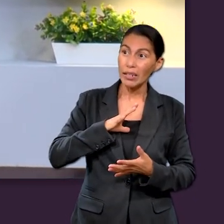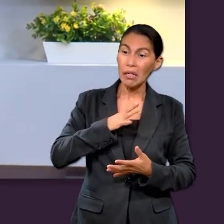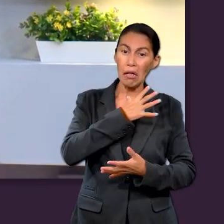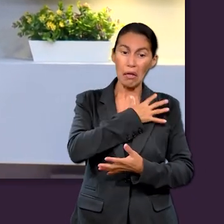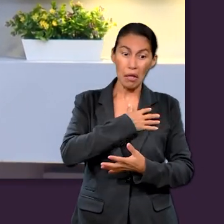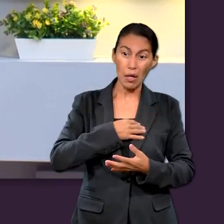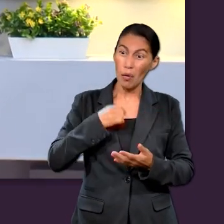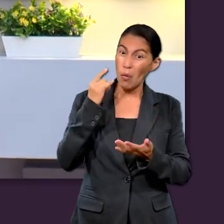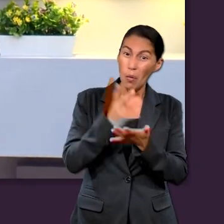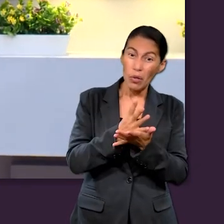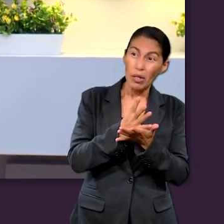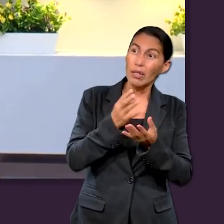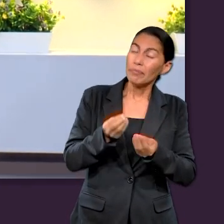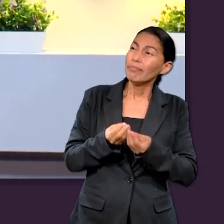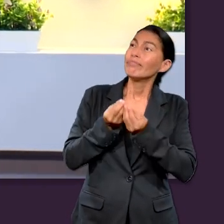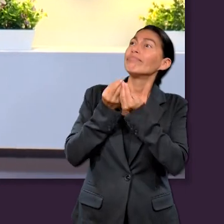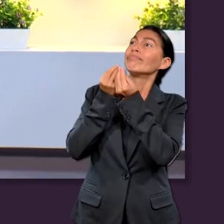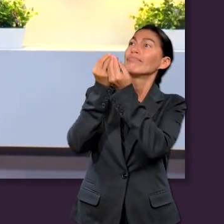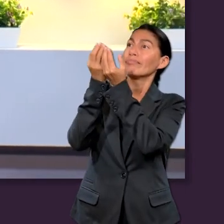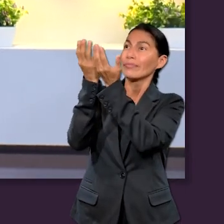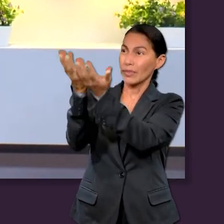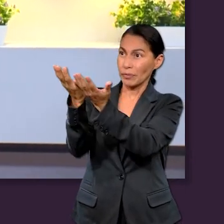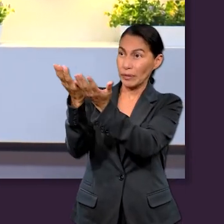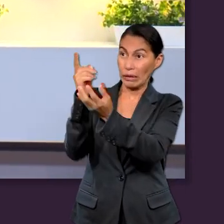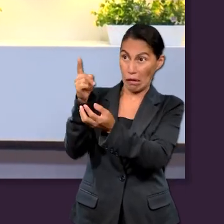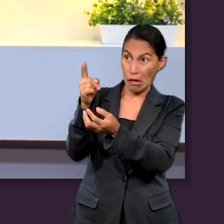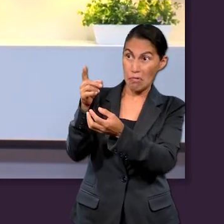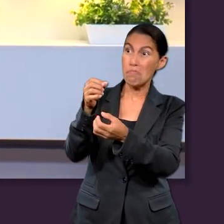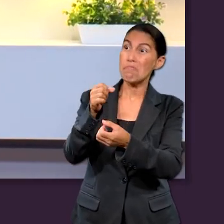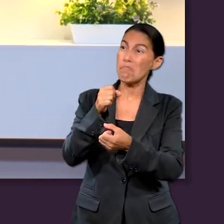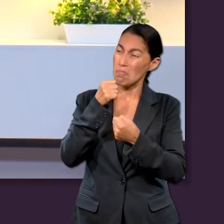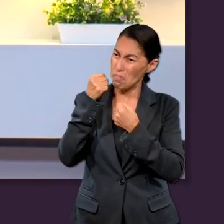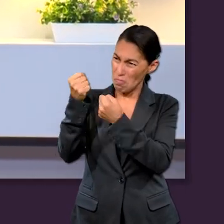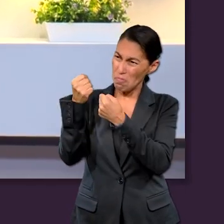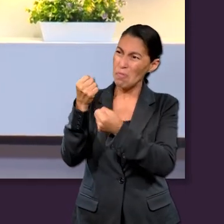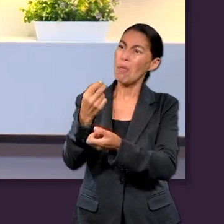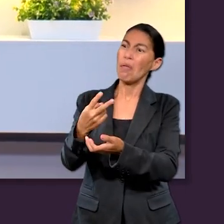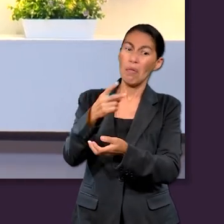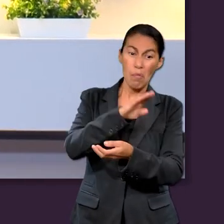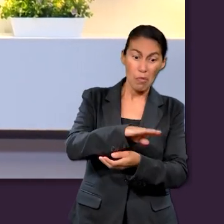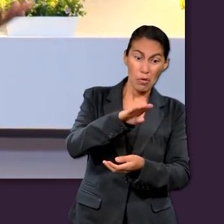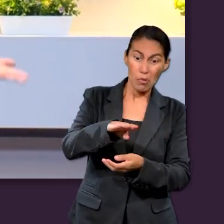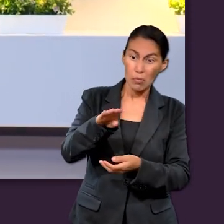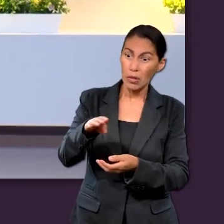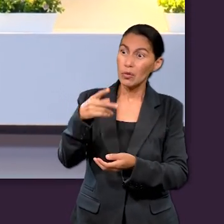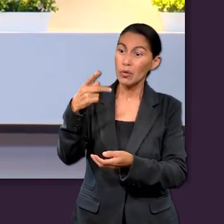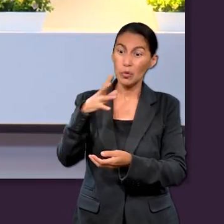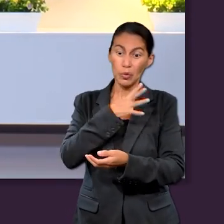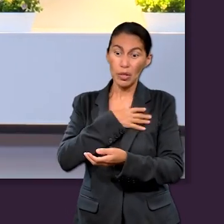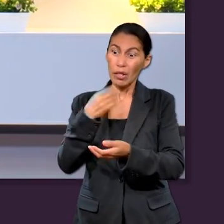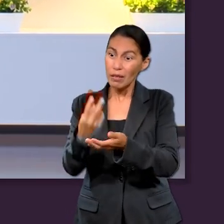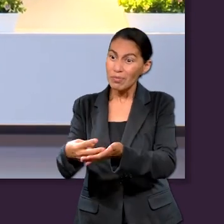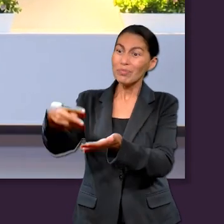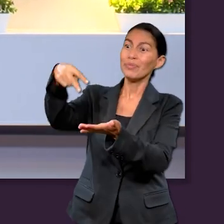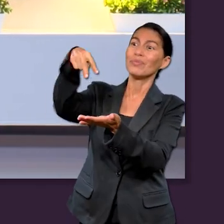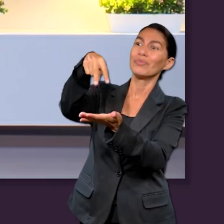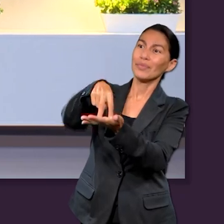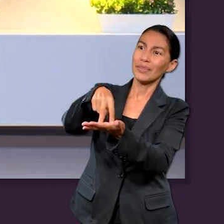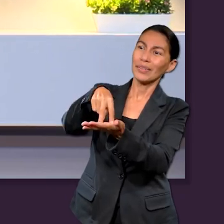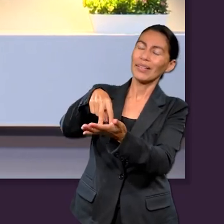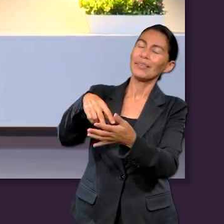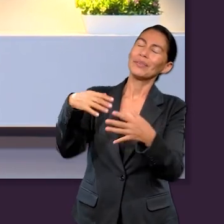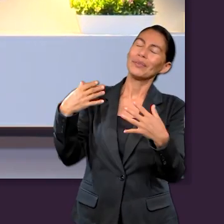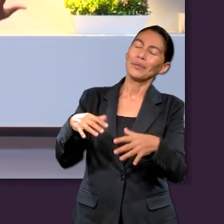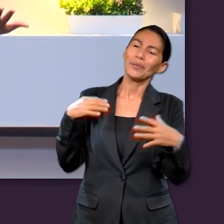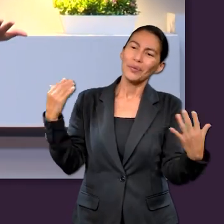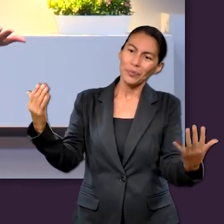ofrecía a su unigénito, pensando que Dios es poderoso para levantar aún de entre los muertos, de